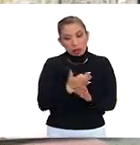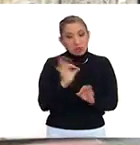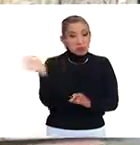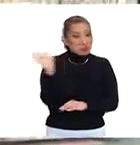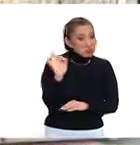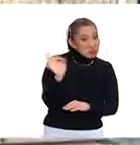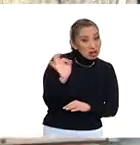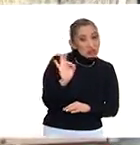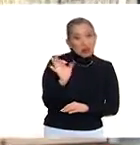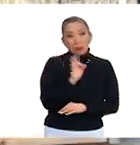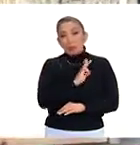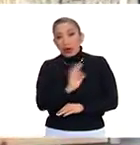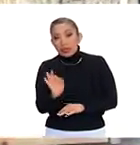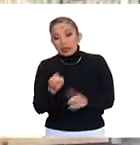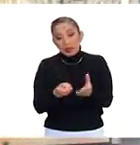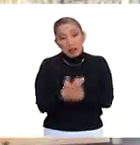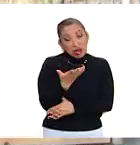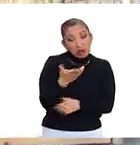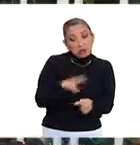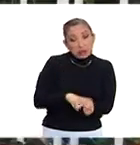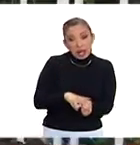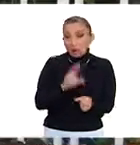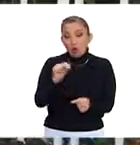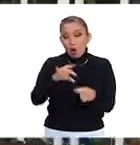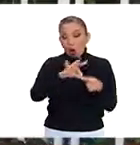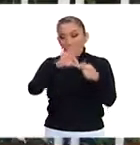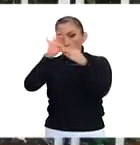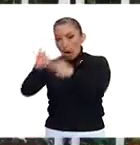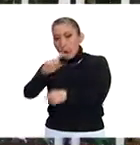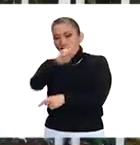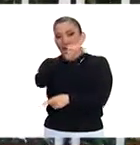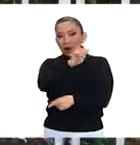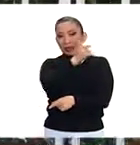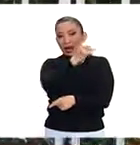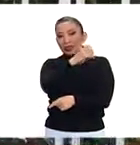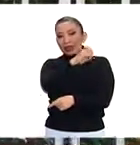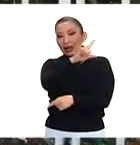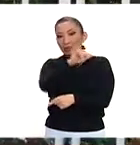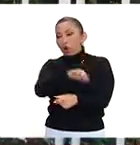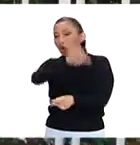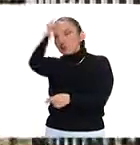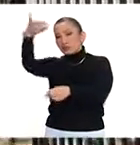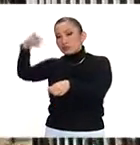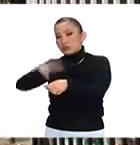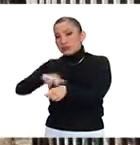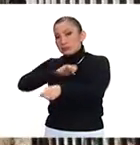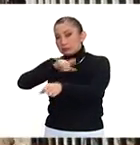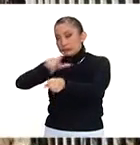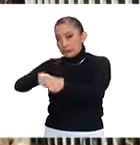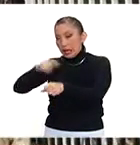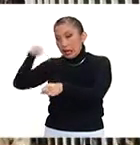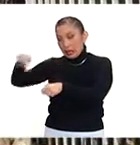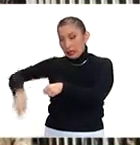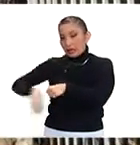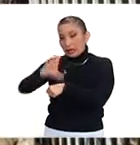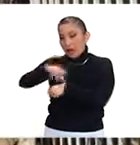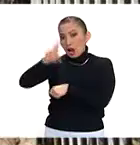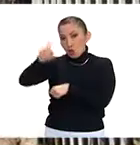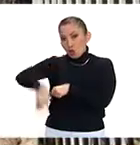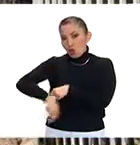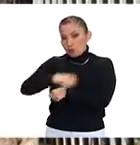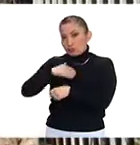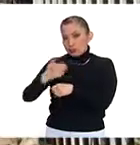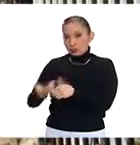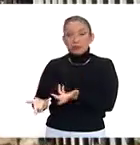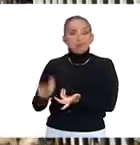a lo mejor, de que fueron dados de alta, pero no, fue un traslado de Playa del Carmen, a una clínica, especializada aquí en, en Cancún,